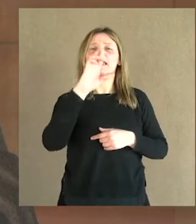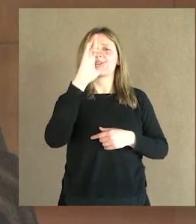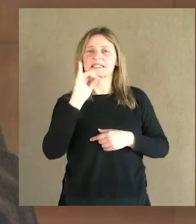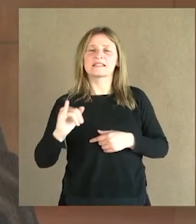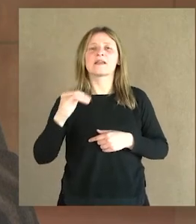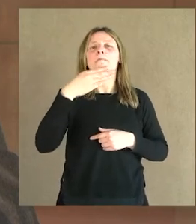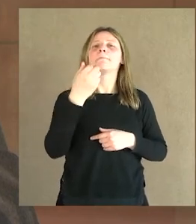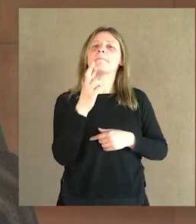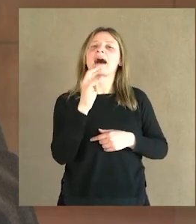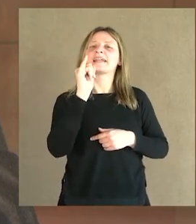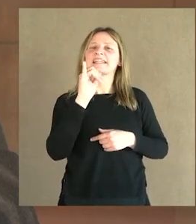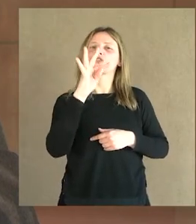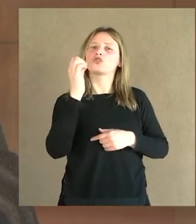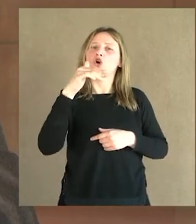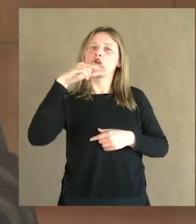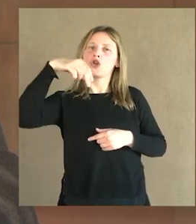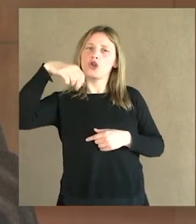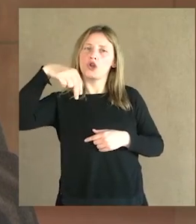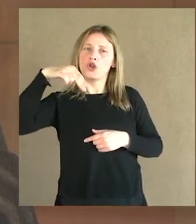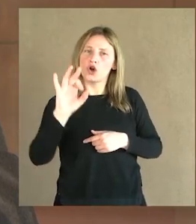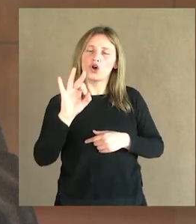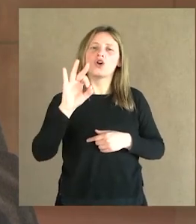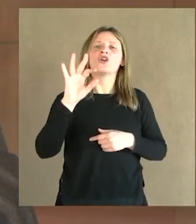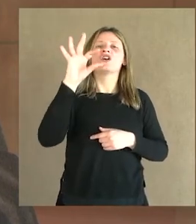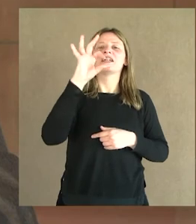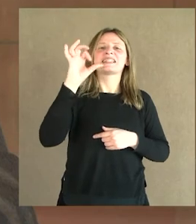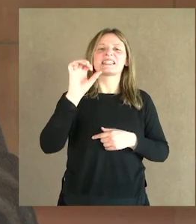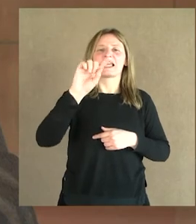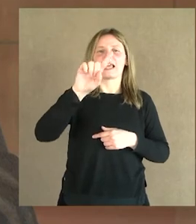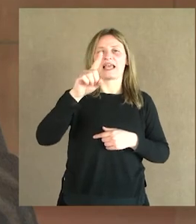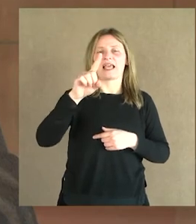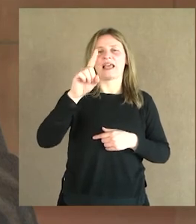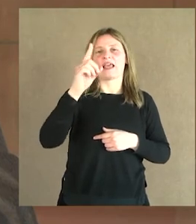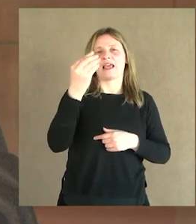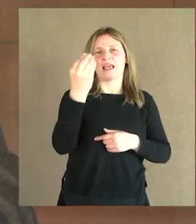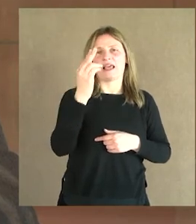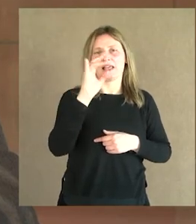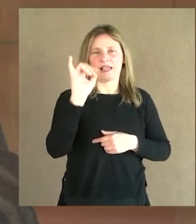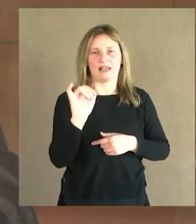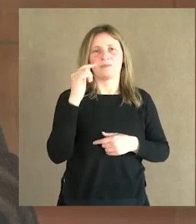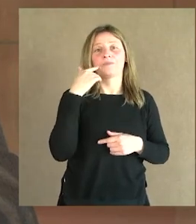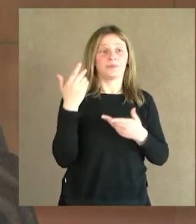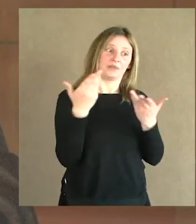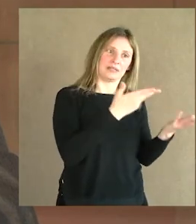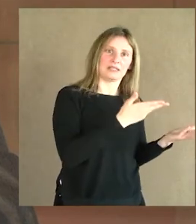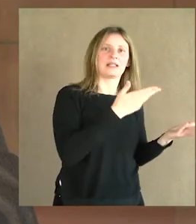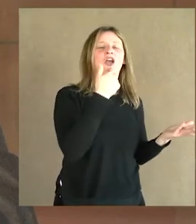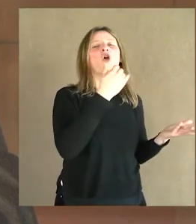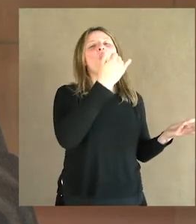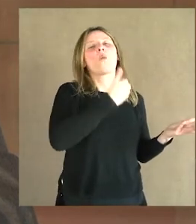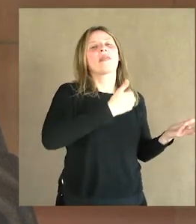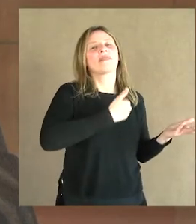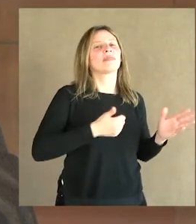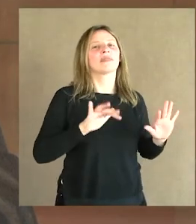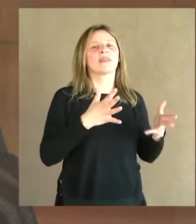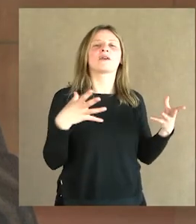Nicolás Tzecki. Si les parece, les paso un poquito la palabra a Juan Sebastián Canabó para que nos cuente un poco de cómo viene